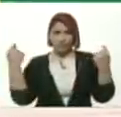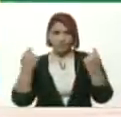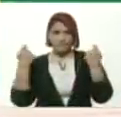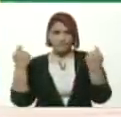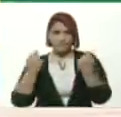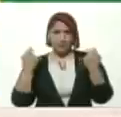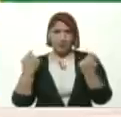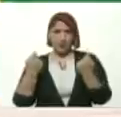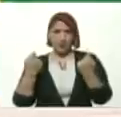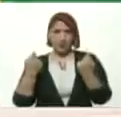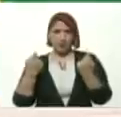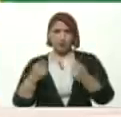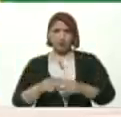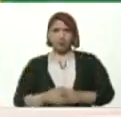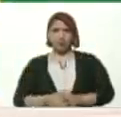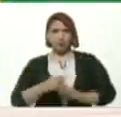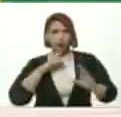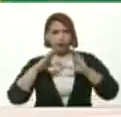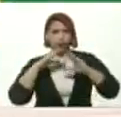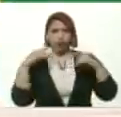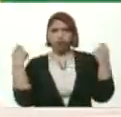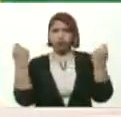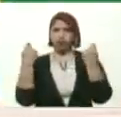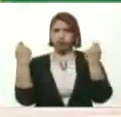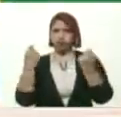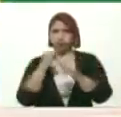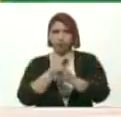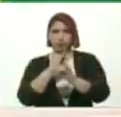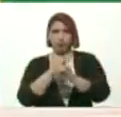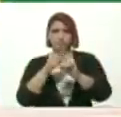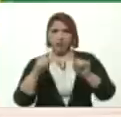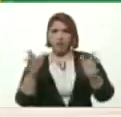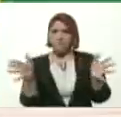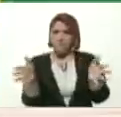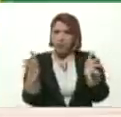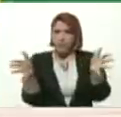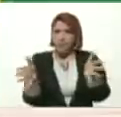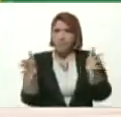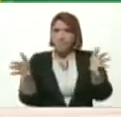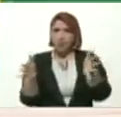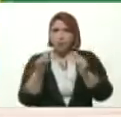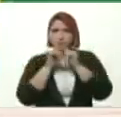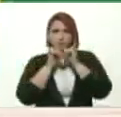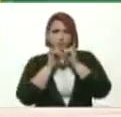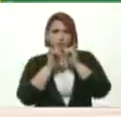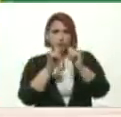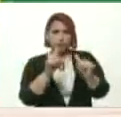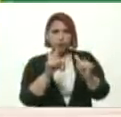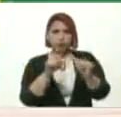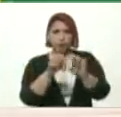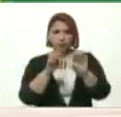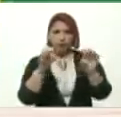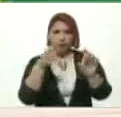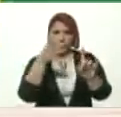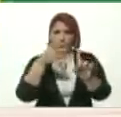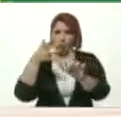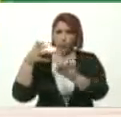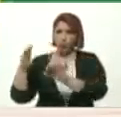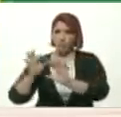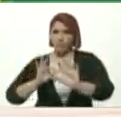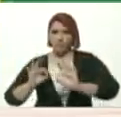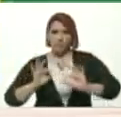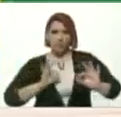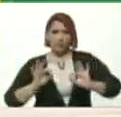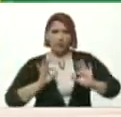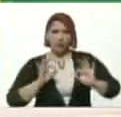Por medios Y redes Para motivar Informar Educar Y prepararnos